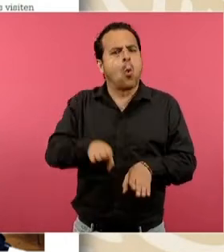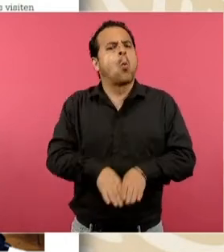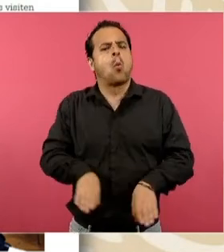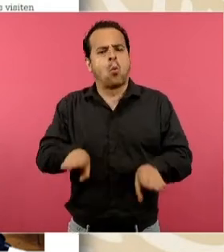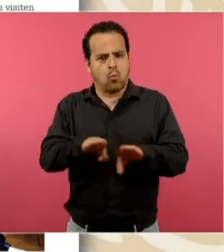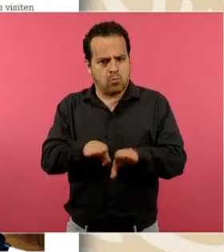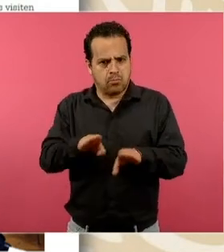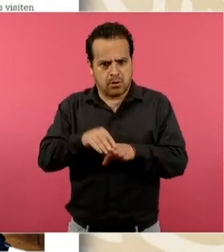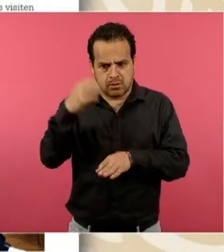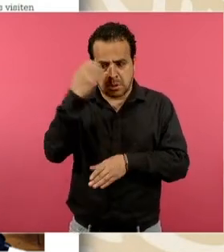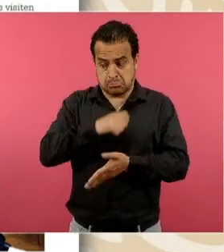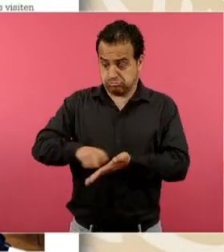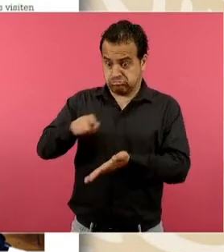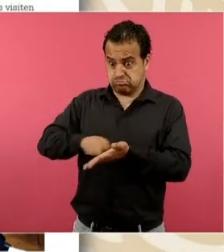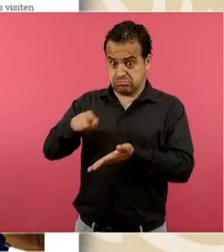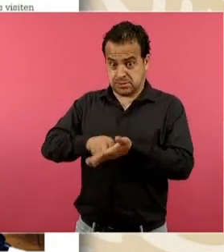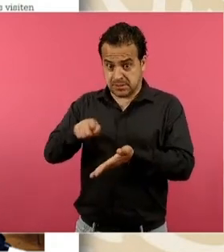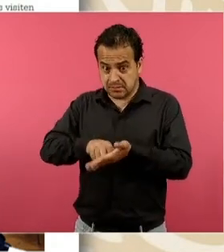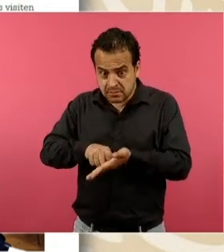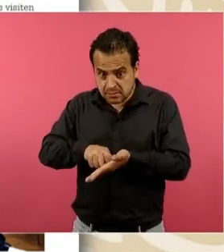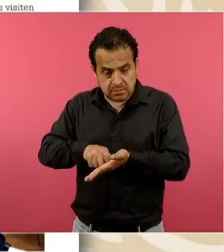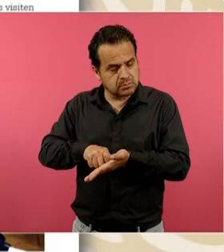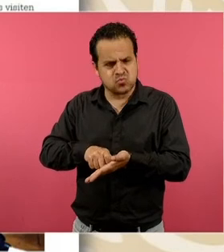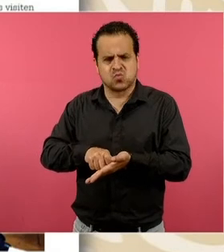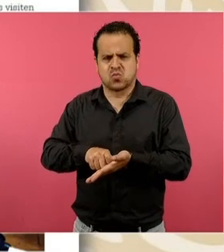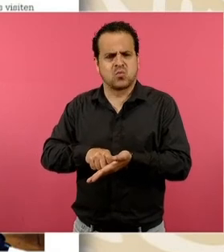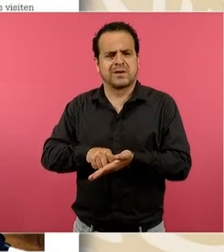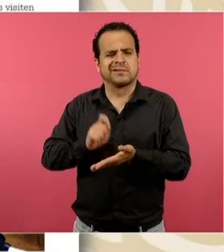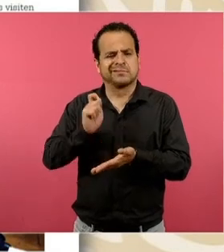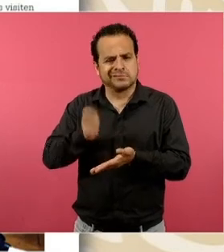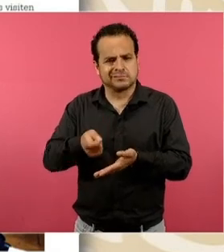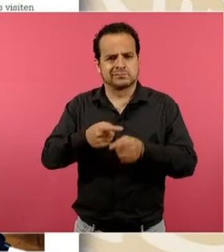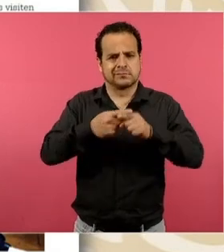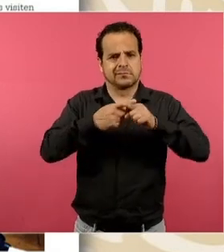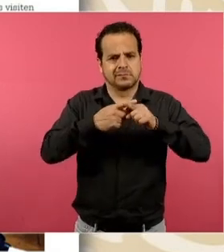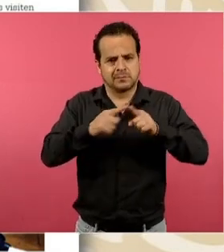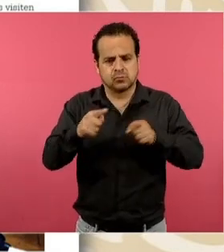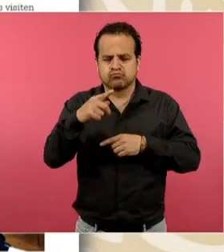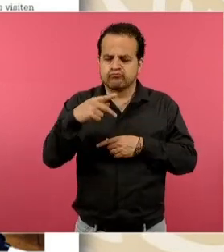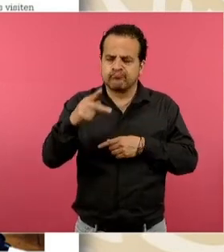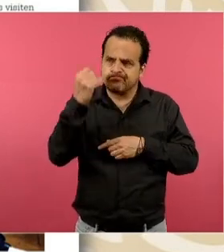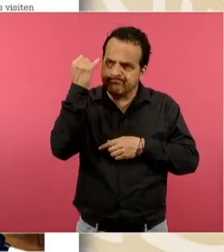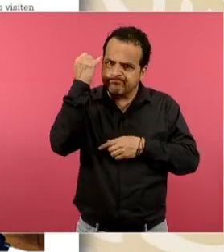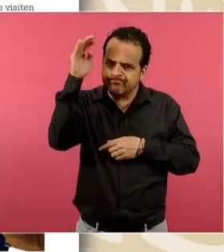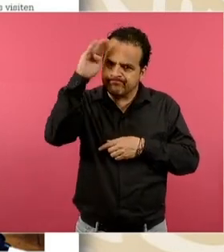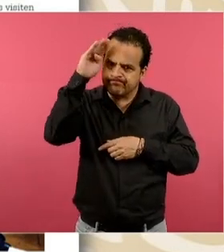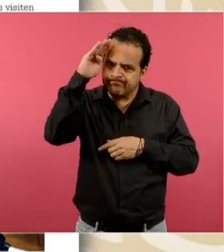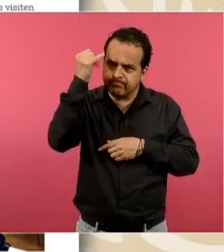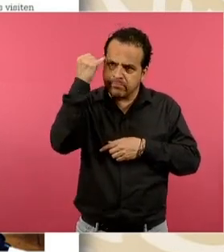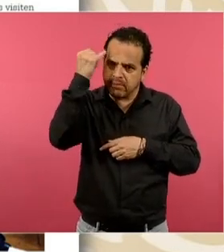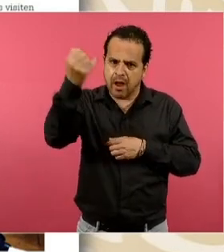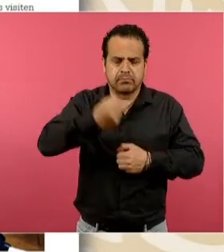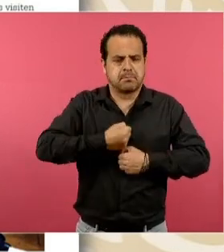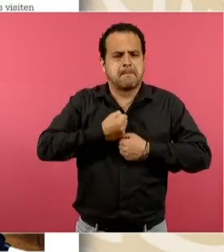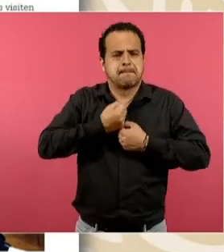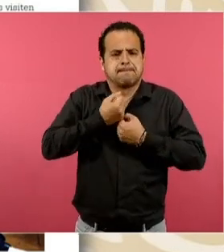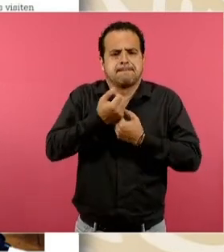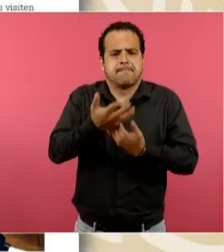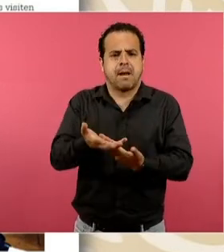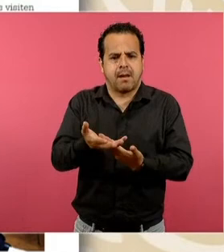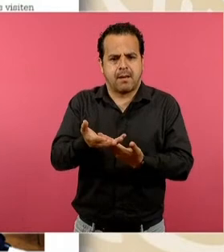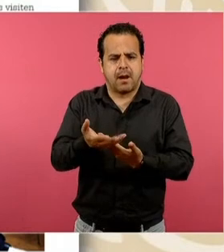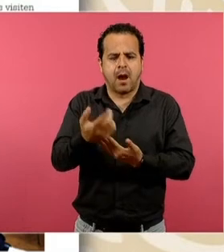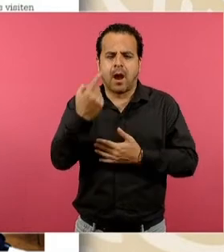aprendido a través de este diseño, de este proyecto. Van a vincular lo aprendido con otros